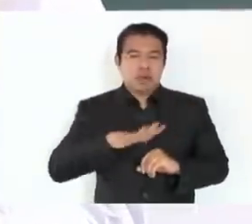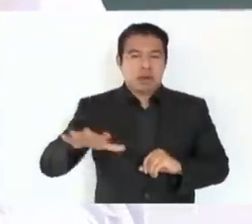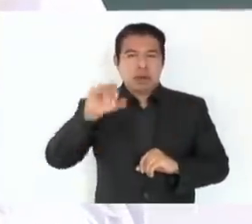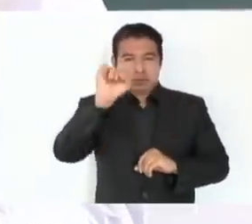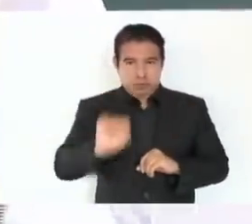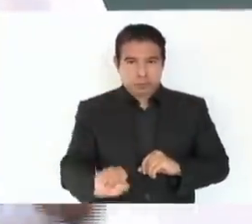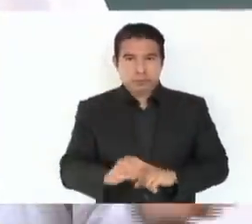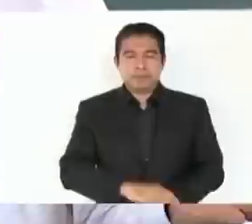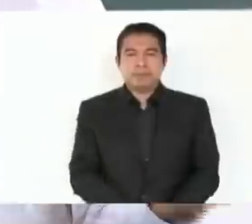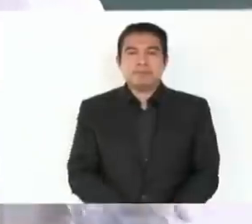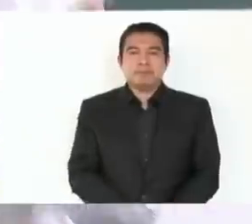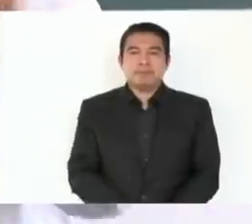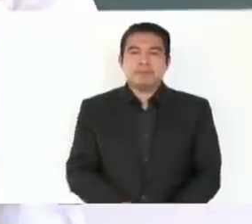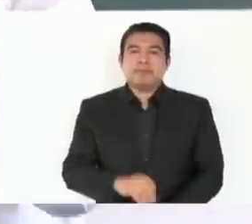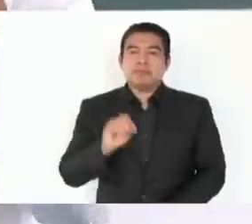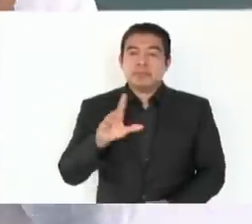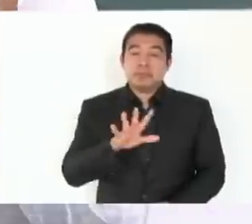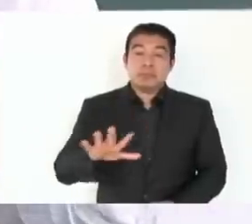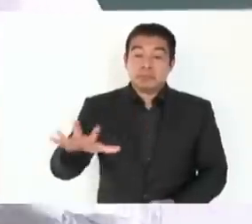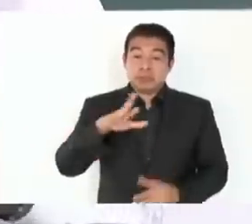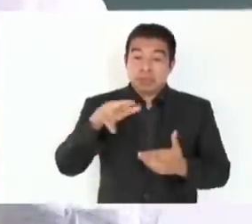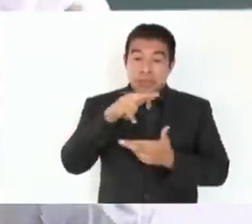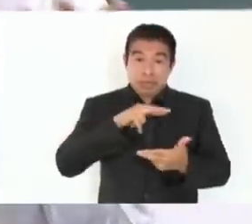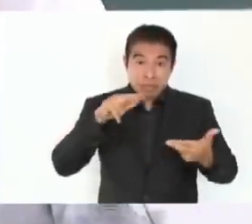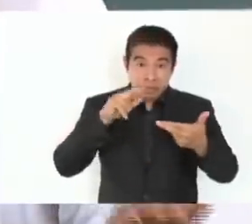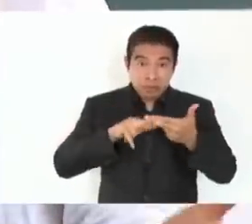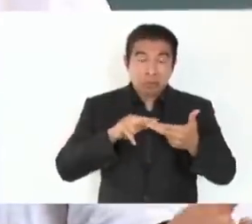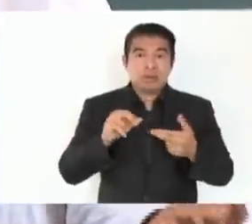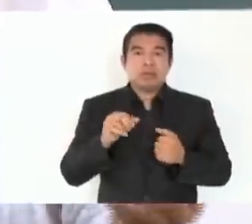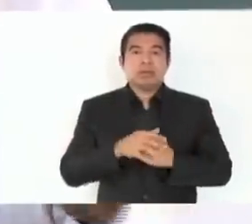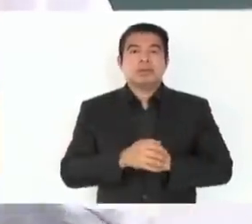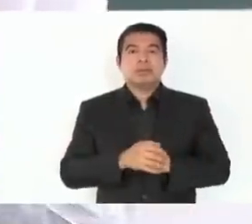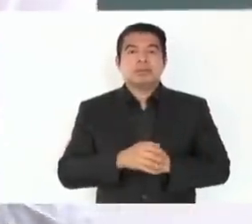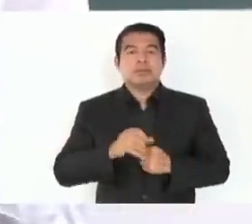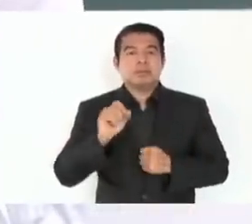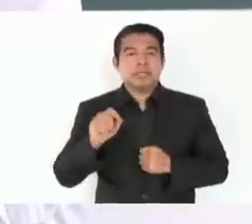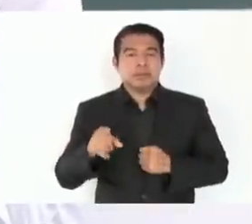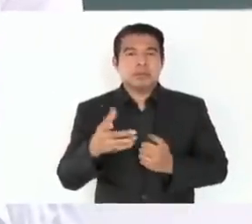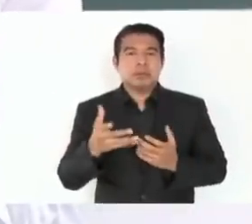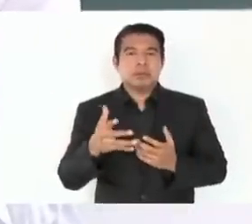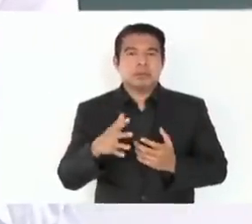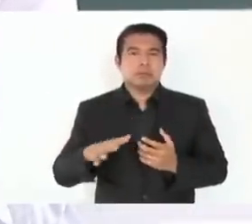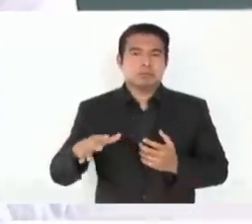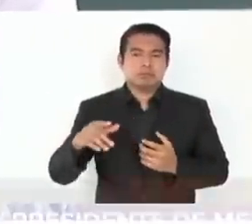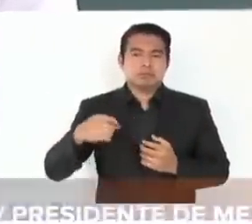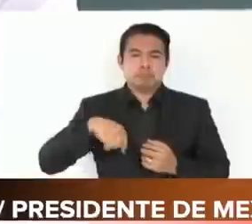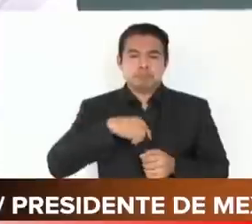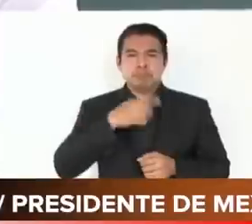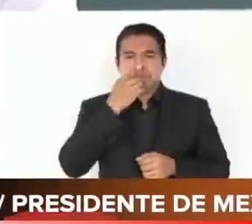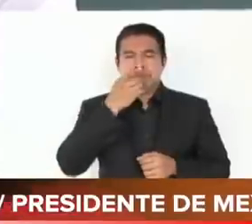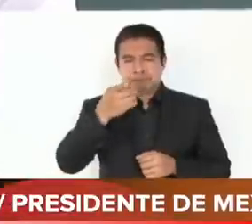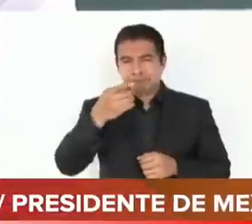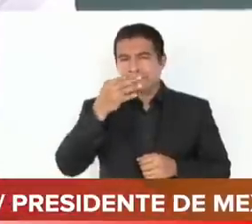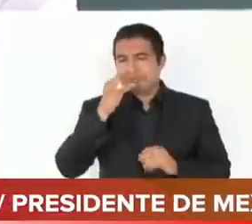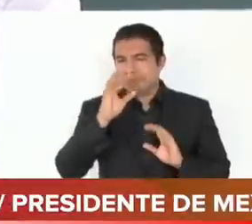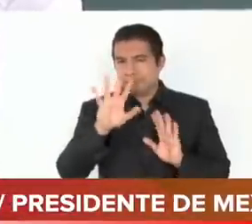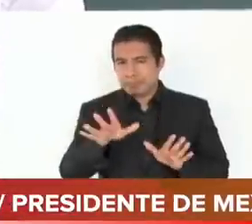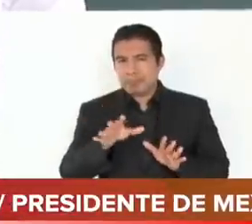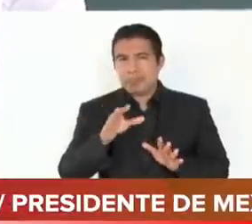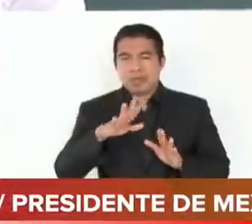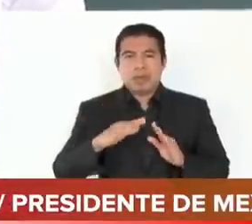de toda esta región que, como se ha dicho, tiene una riqueza